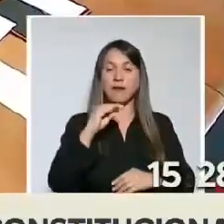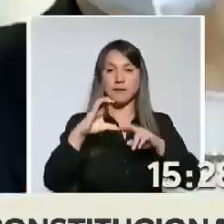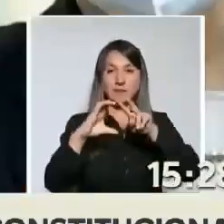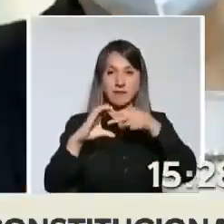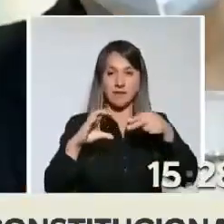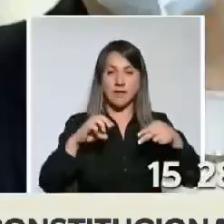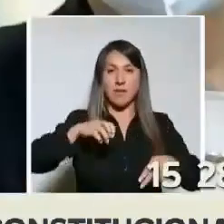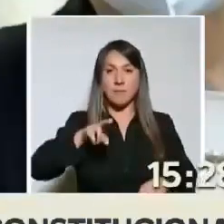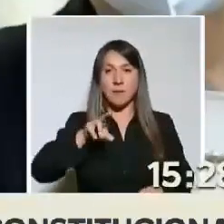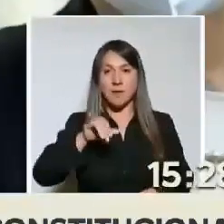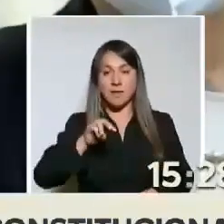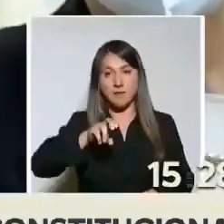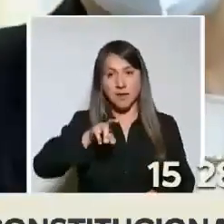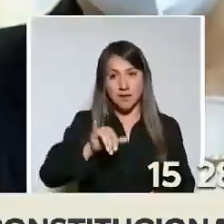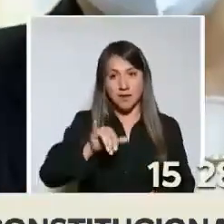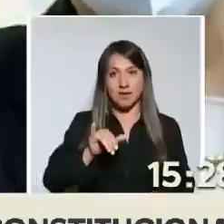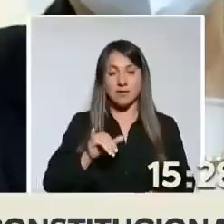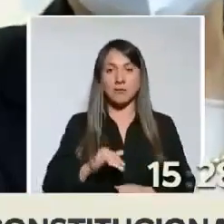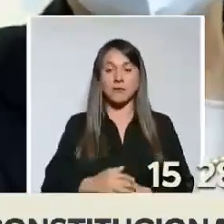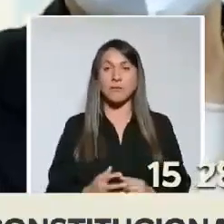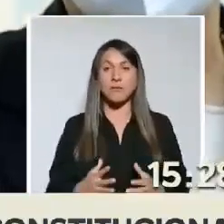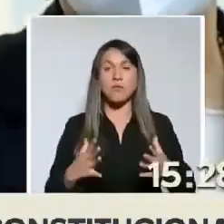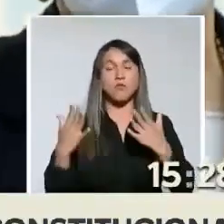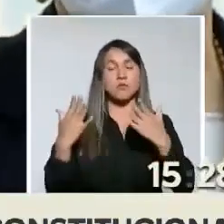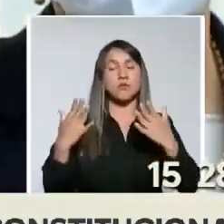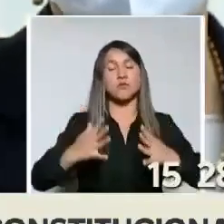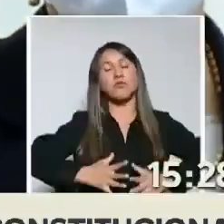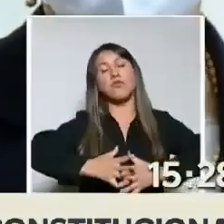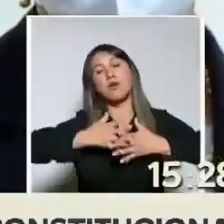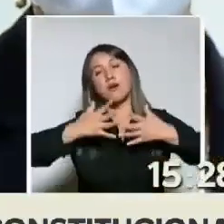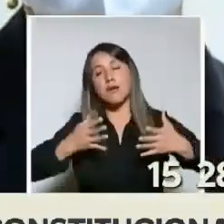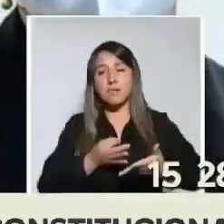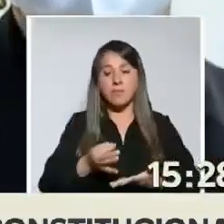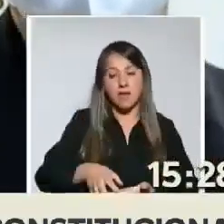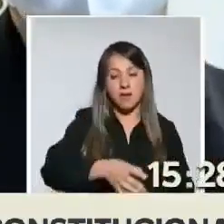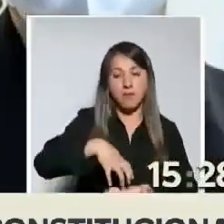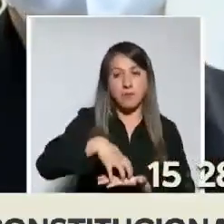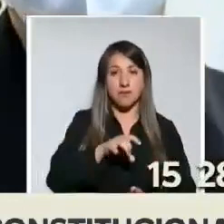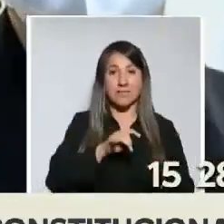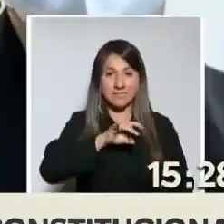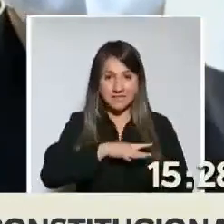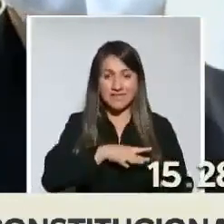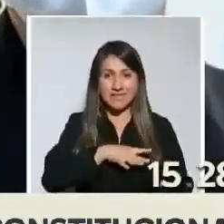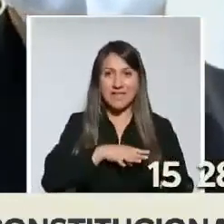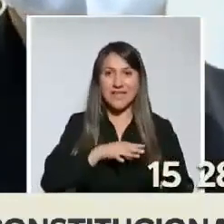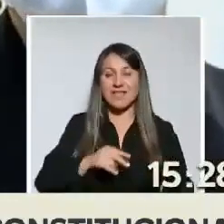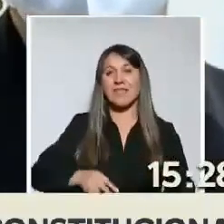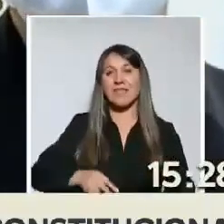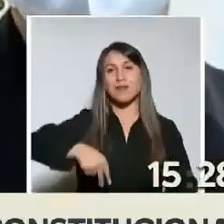Marimari, un saludo grande al pueblo de Chile, desde el norte